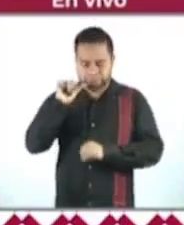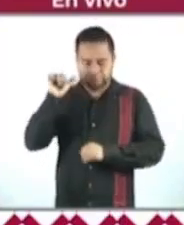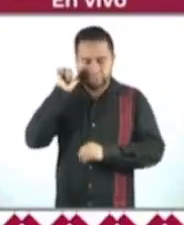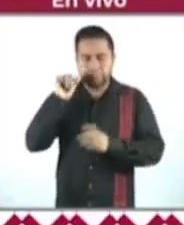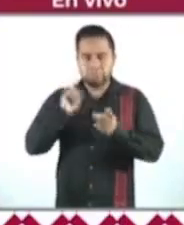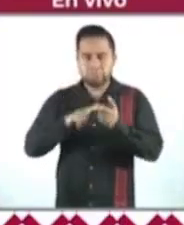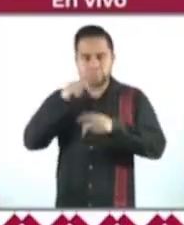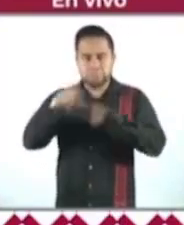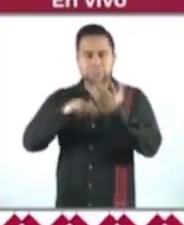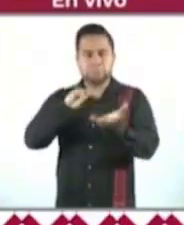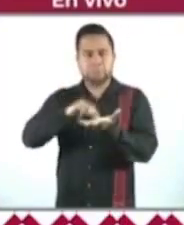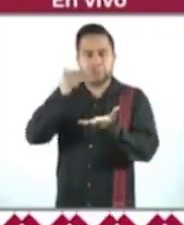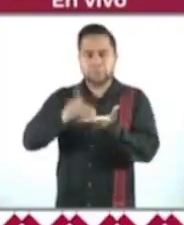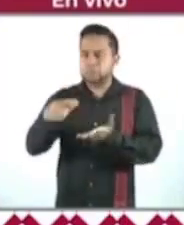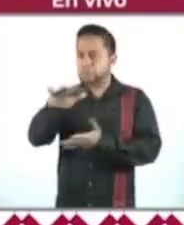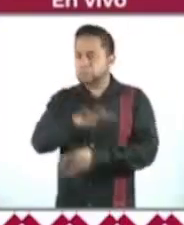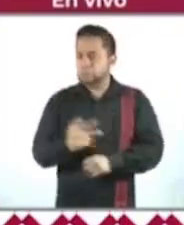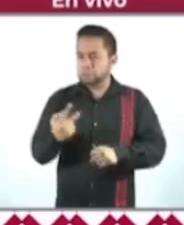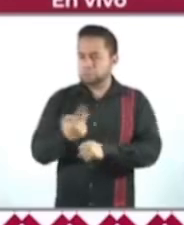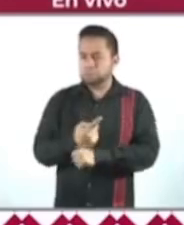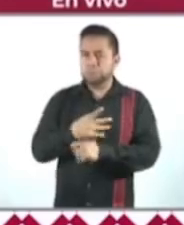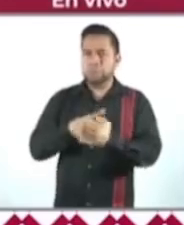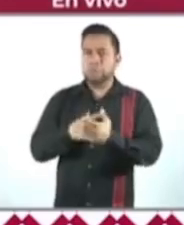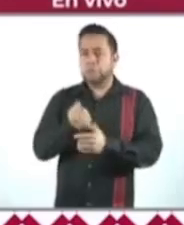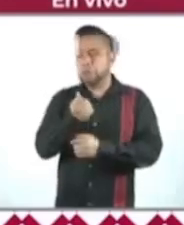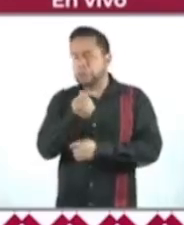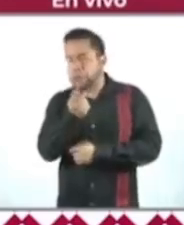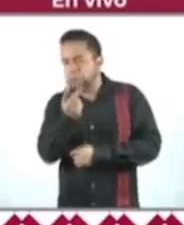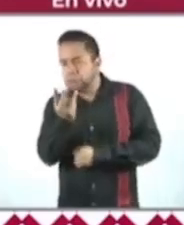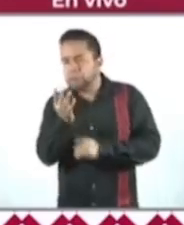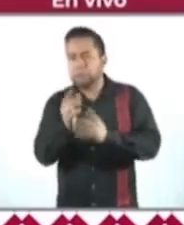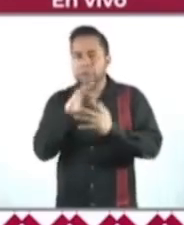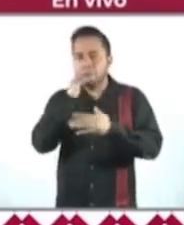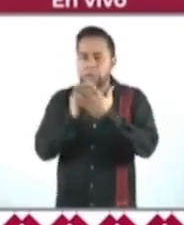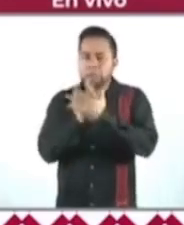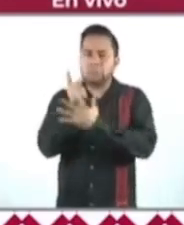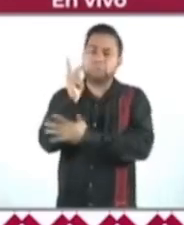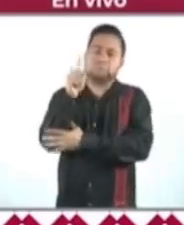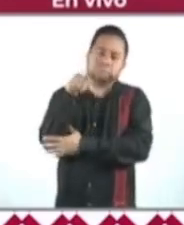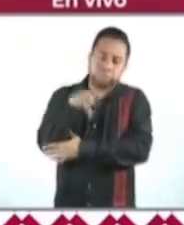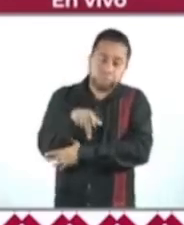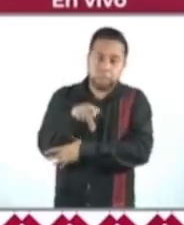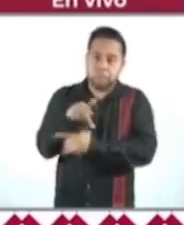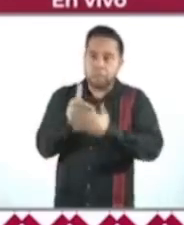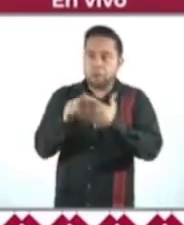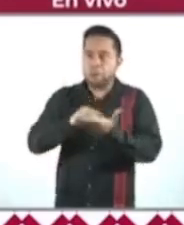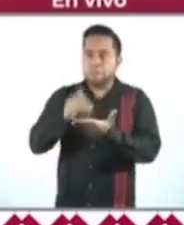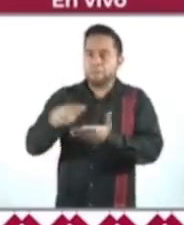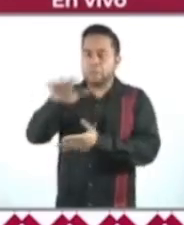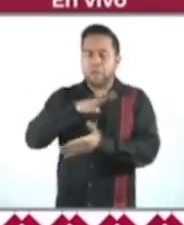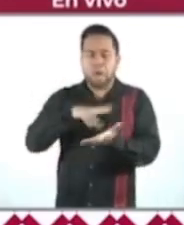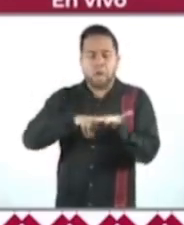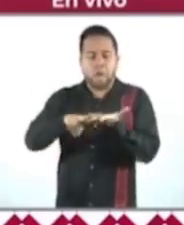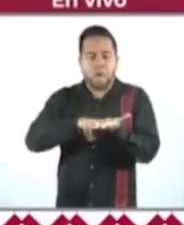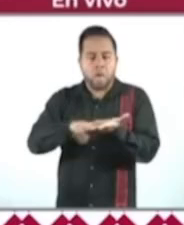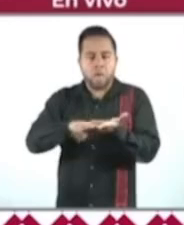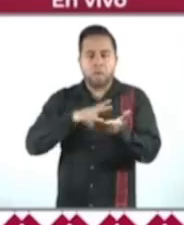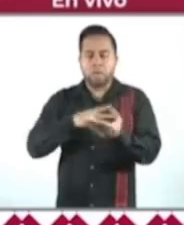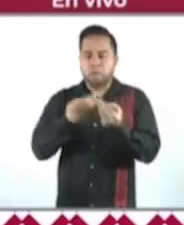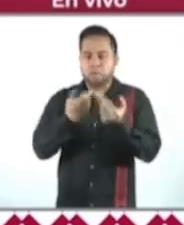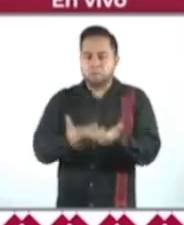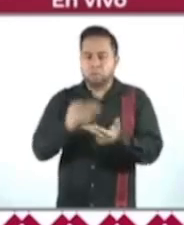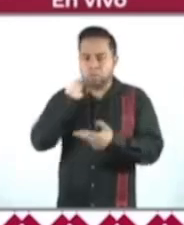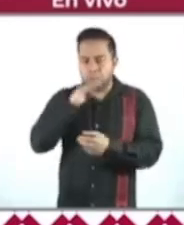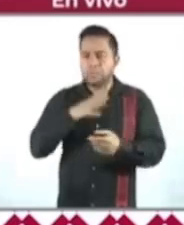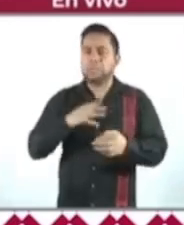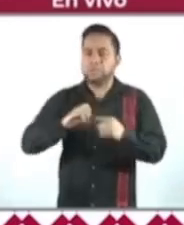Mixteca, pues había unas milpas que ya estaban un poquito ahí marchitas, ahorita todo en la Mixteca está verde, va a haber mucho maíz, va a